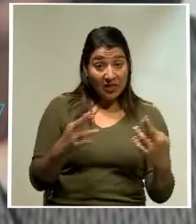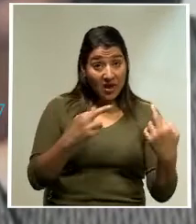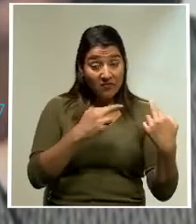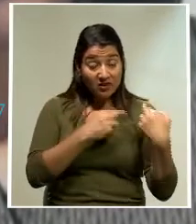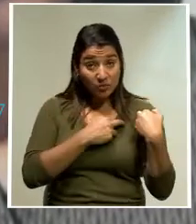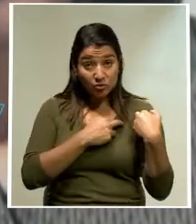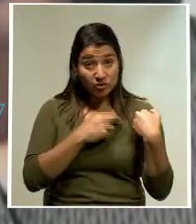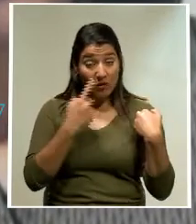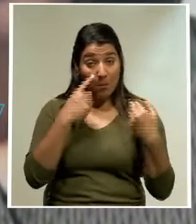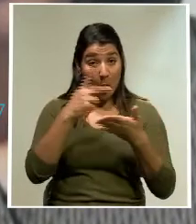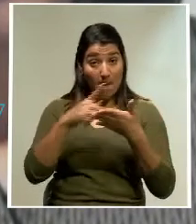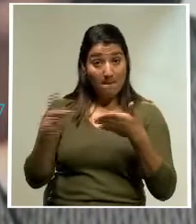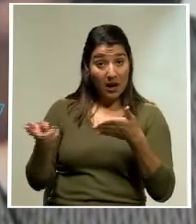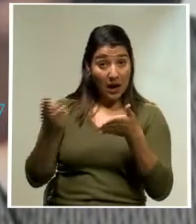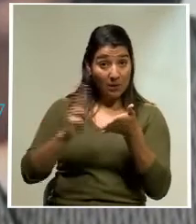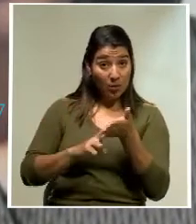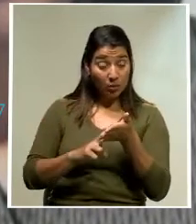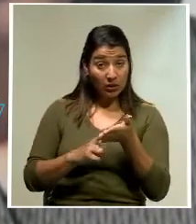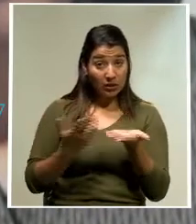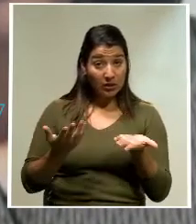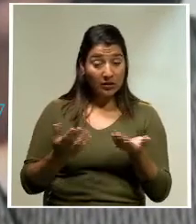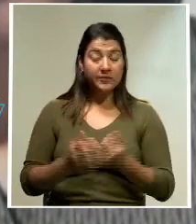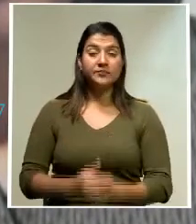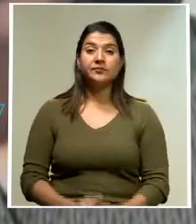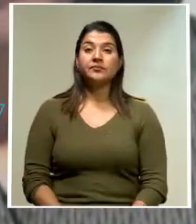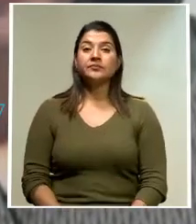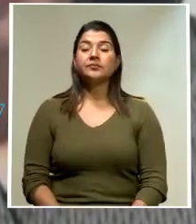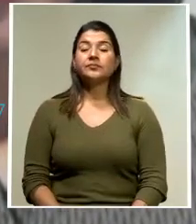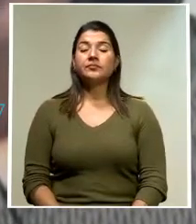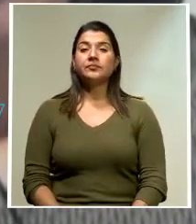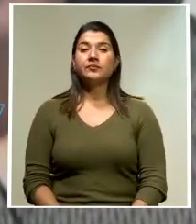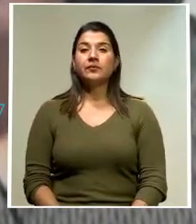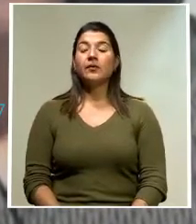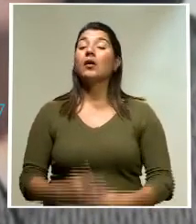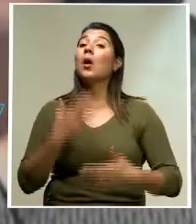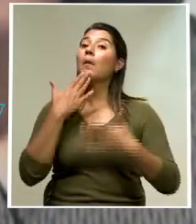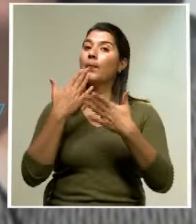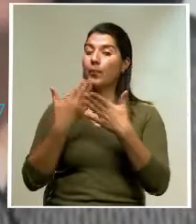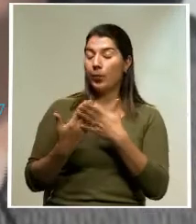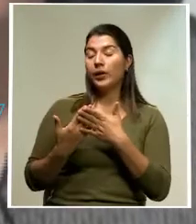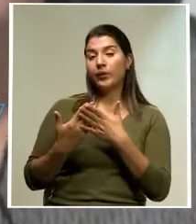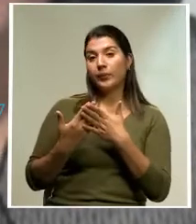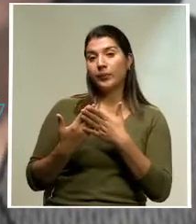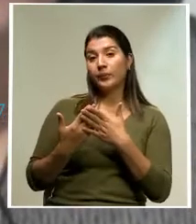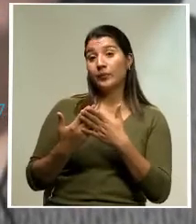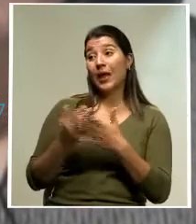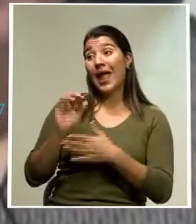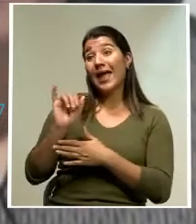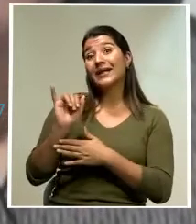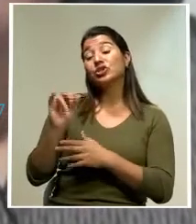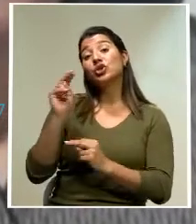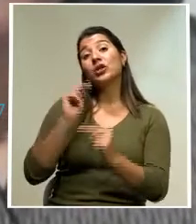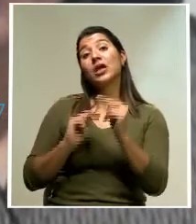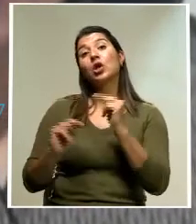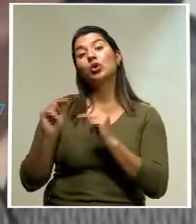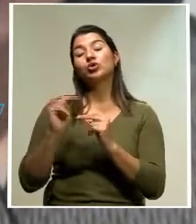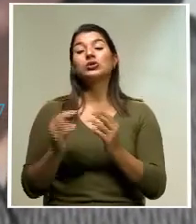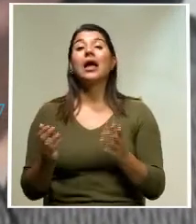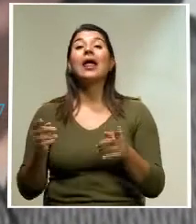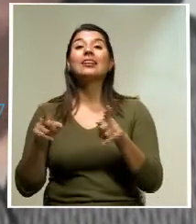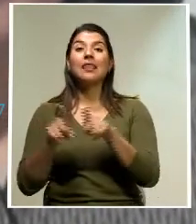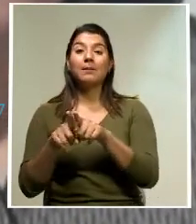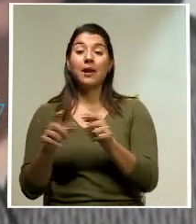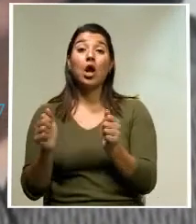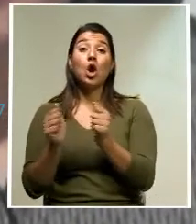pagar por tener apartado el dinero? Bueno, básicamente esto se negocia también con